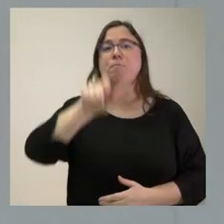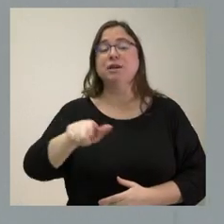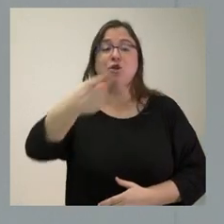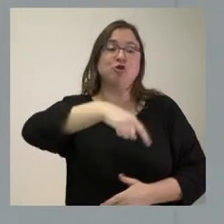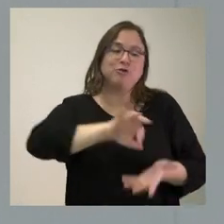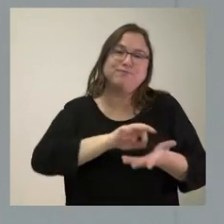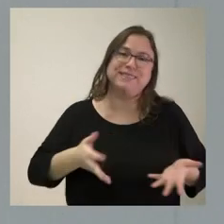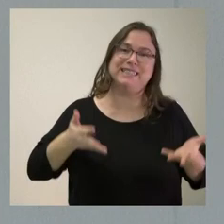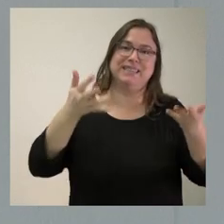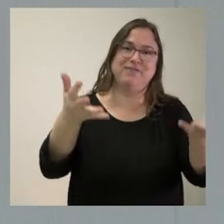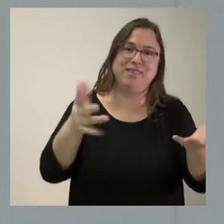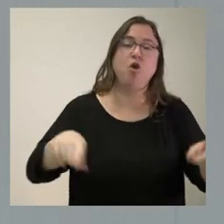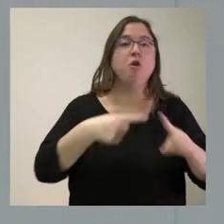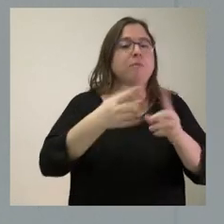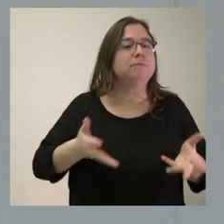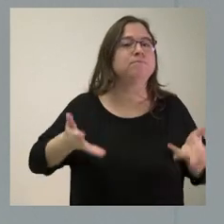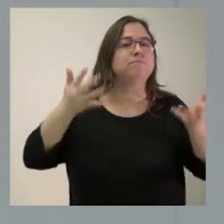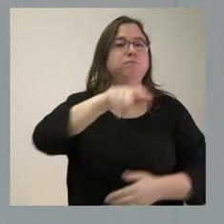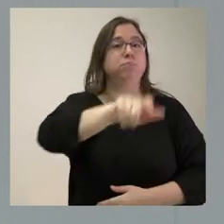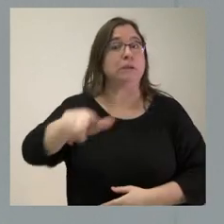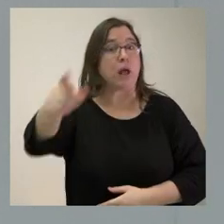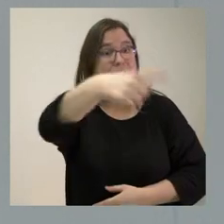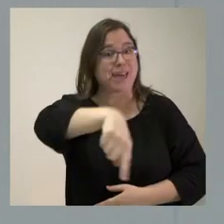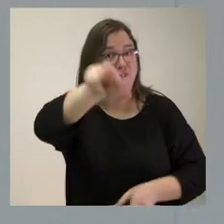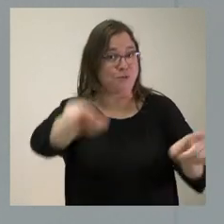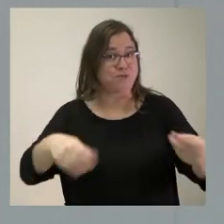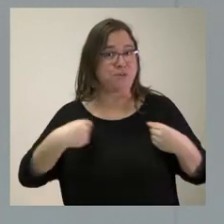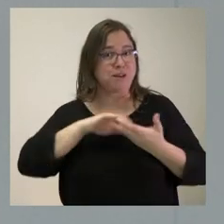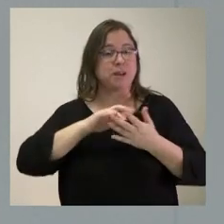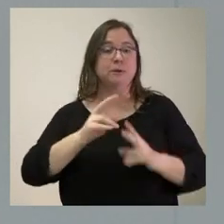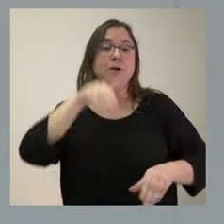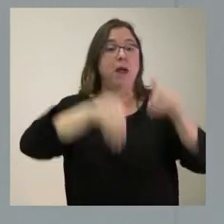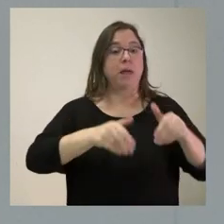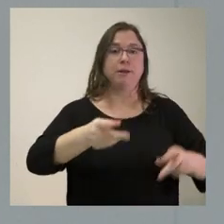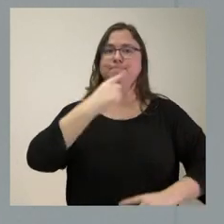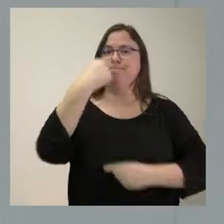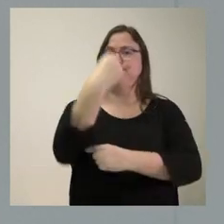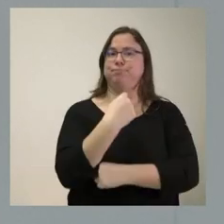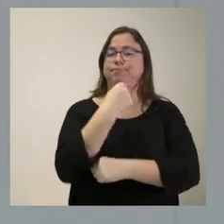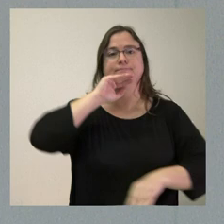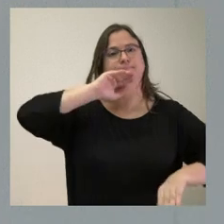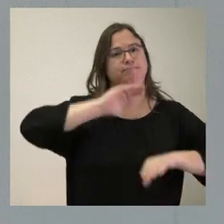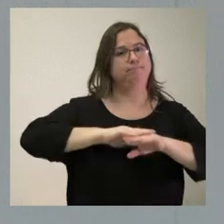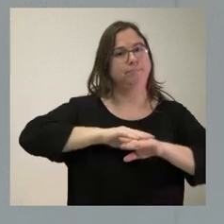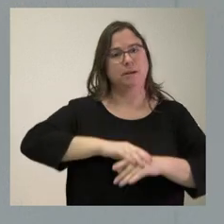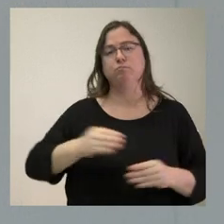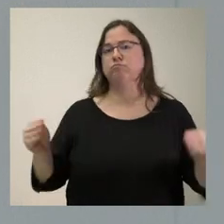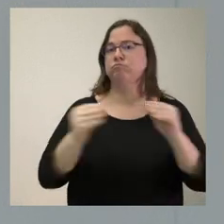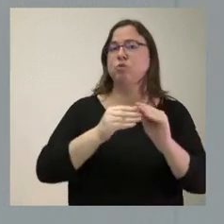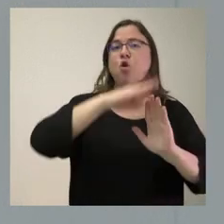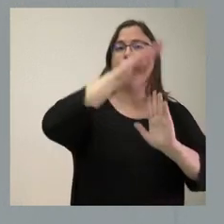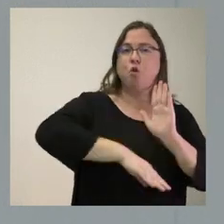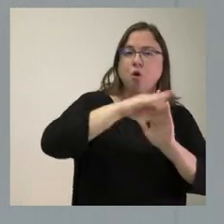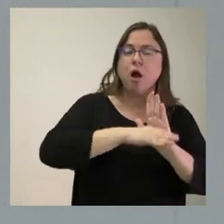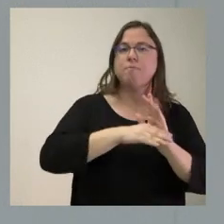servir y que estamos al servicio de ellas y nos dieron un mensaje en su resultado electoral y nosotros lo que queremos es ser coherentes con ese programa, con esas